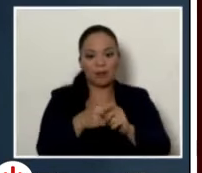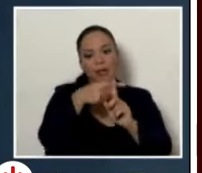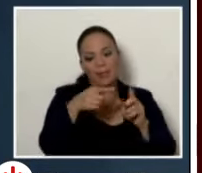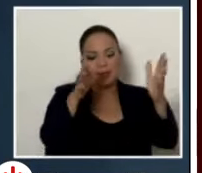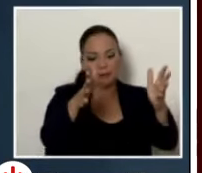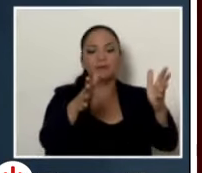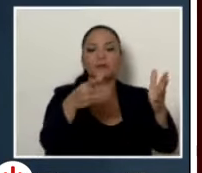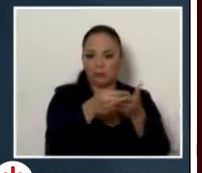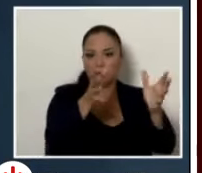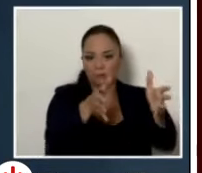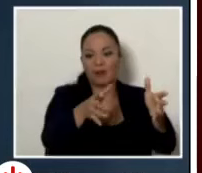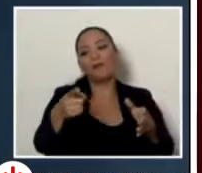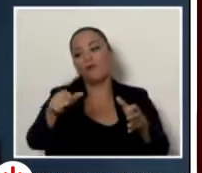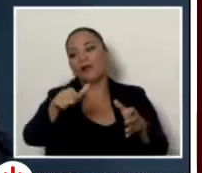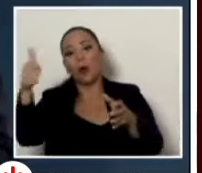poder trabajar en ese puente